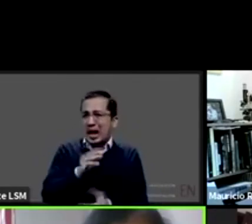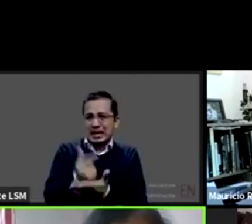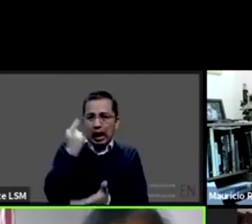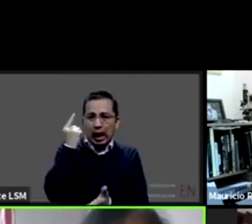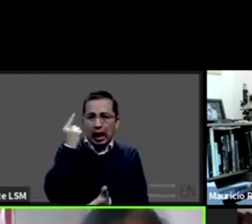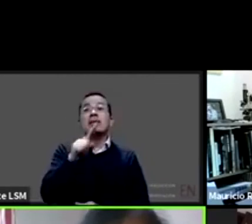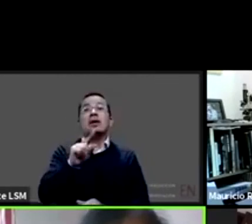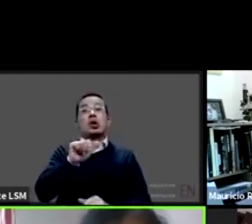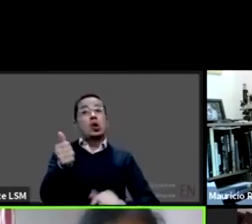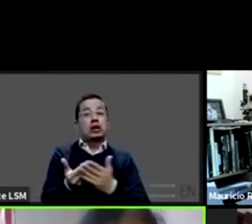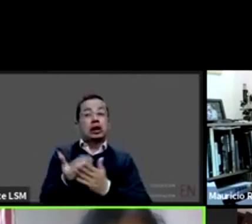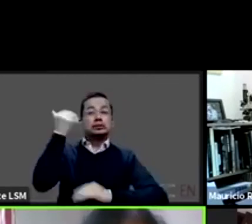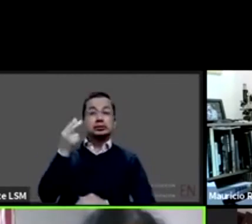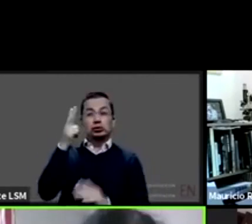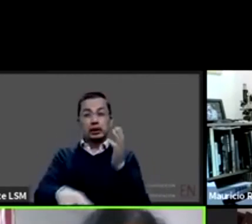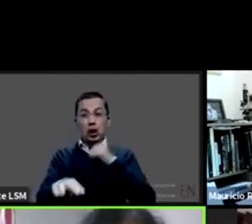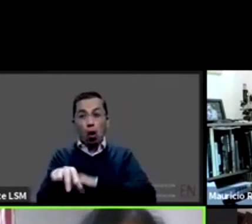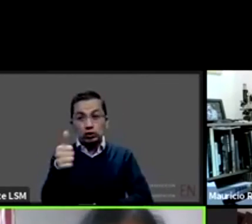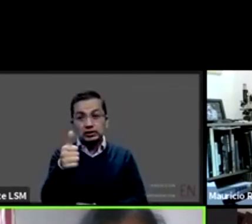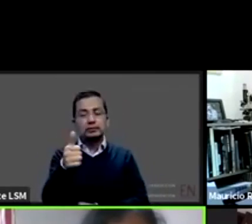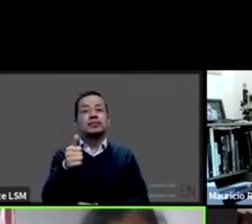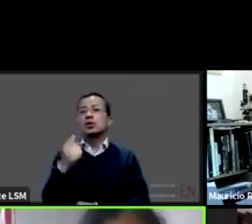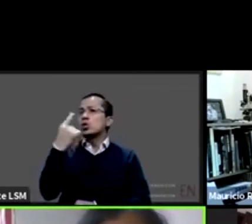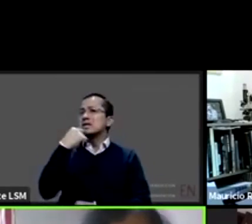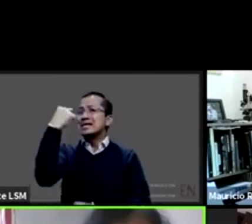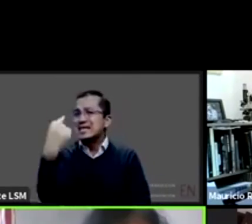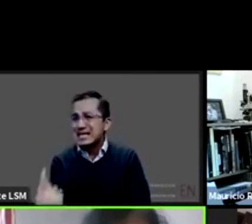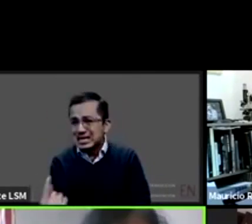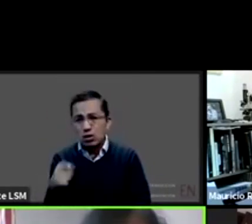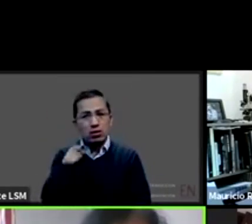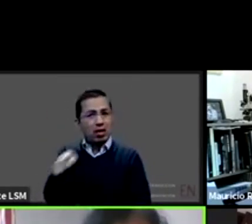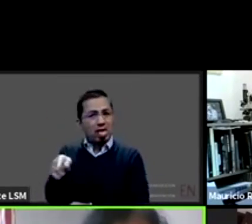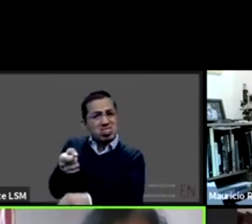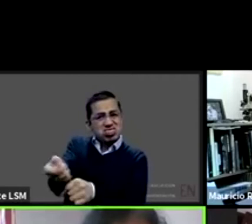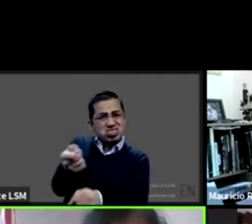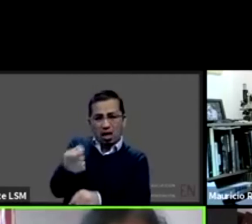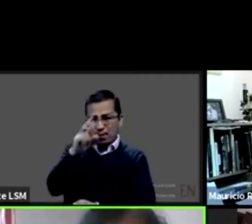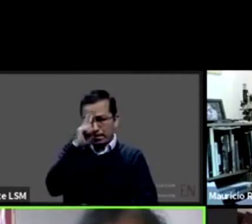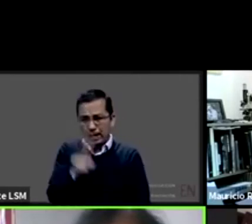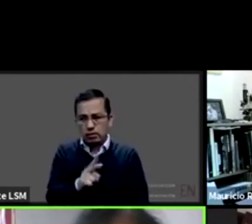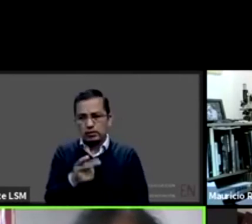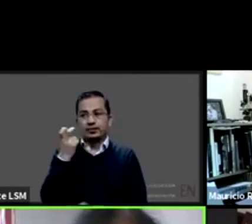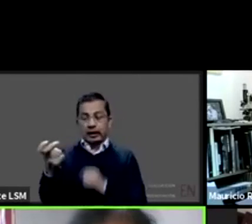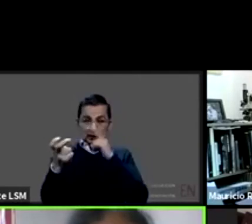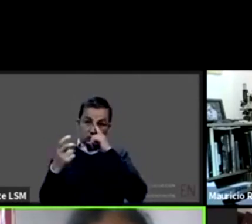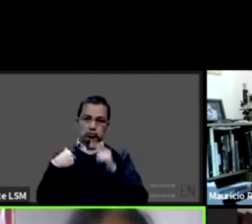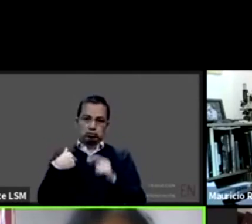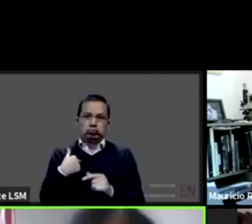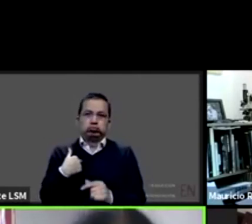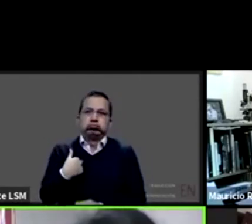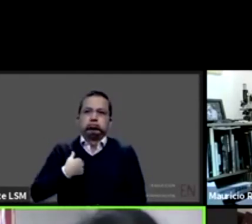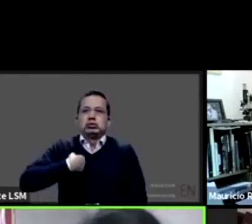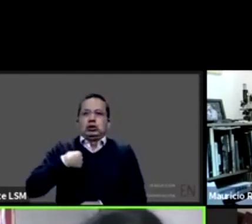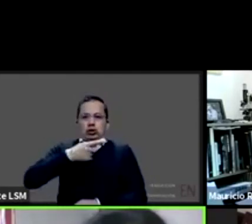un niño estructuralmente se recomienda algo de lo que yo mencioné en mi primera participación y es que es